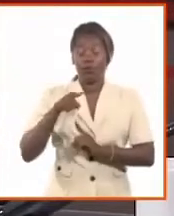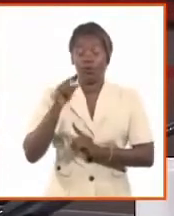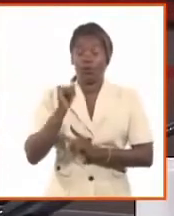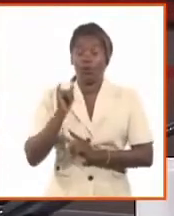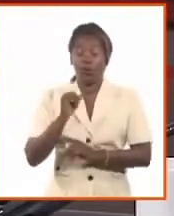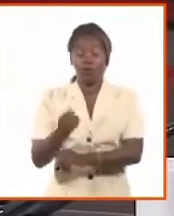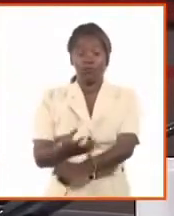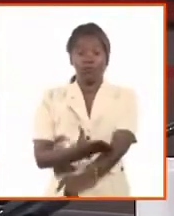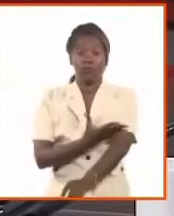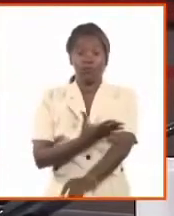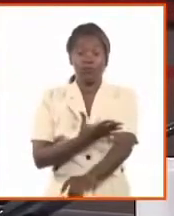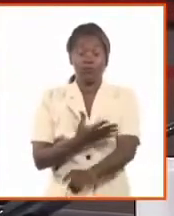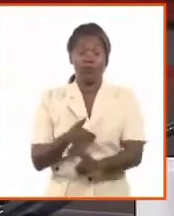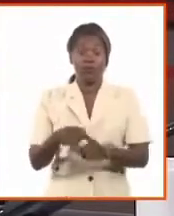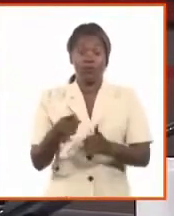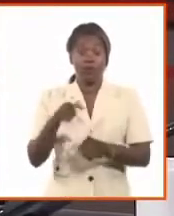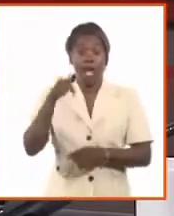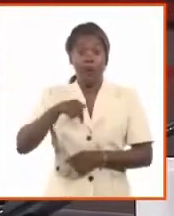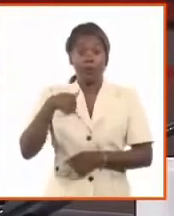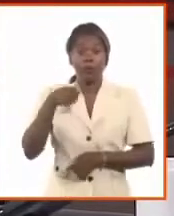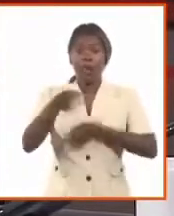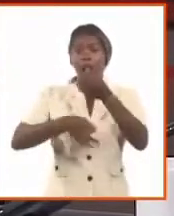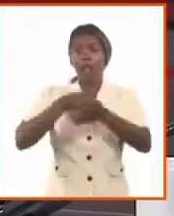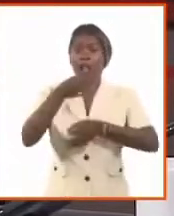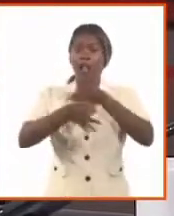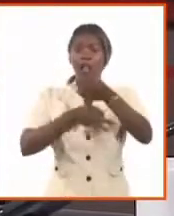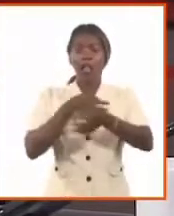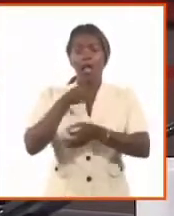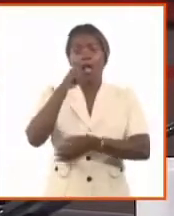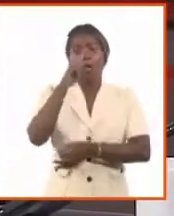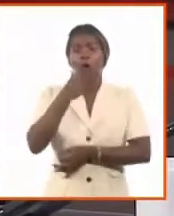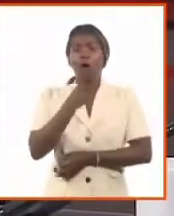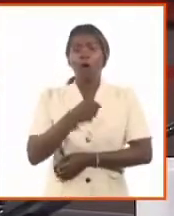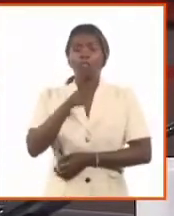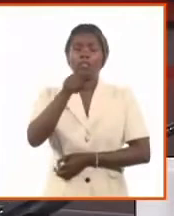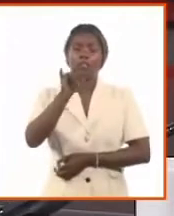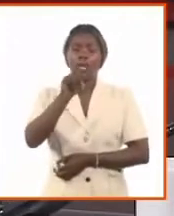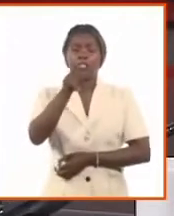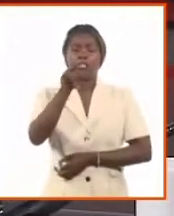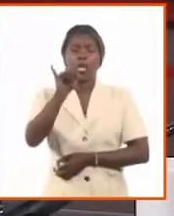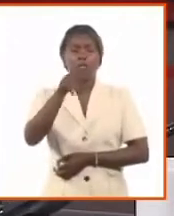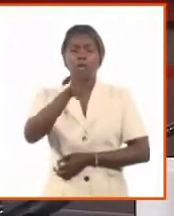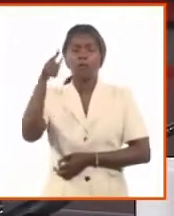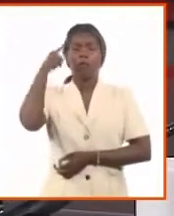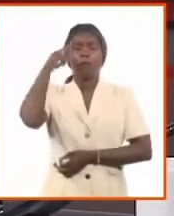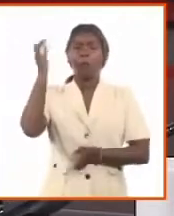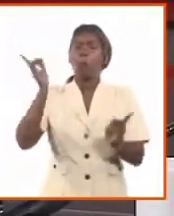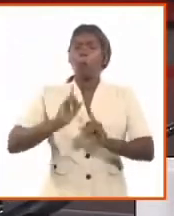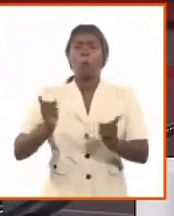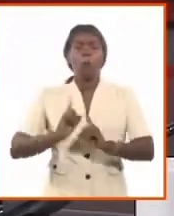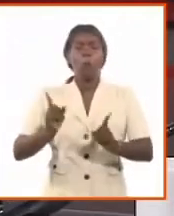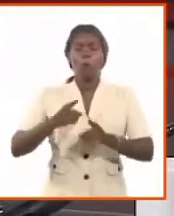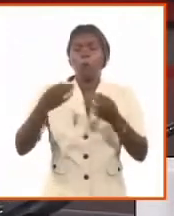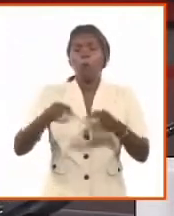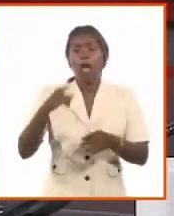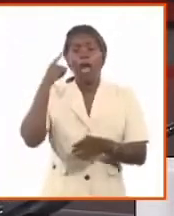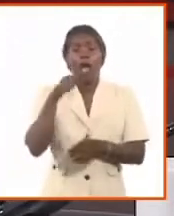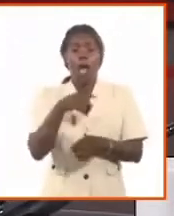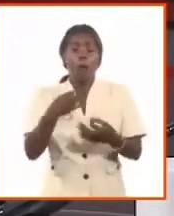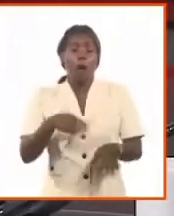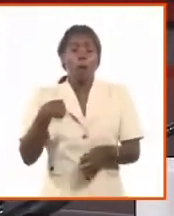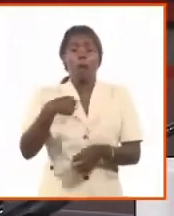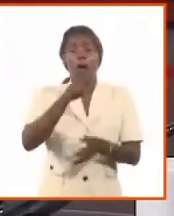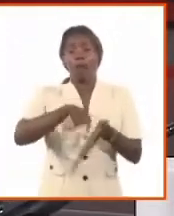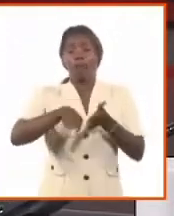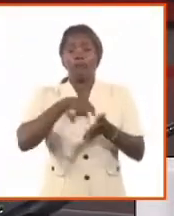supuesto, su juventud, edad de 16, 17, 18 años, 19 años, no son capaces todavía de avizorar la importancia que tiene ese